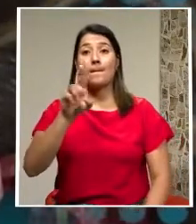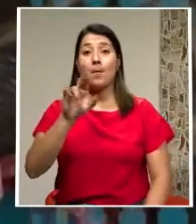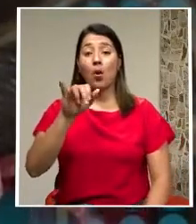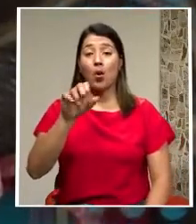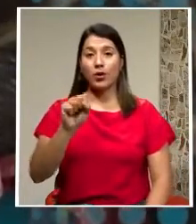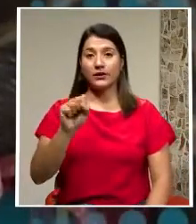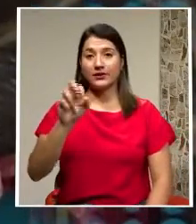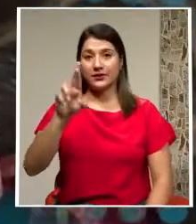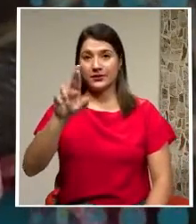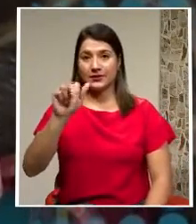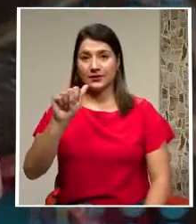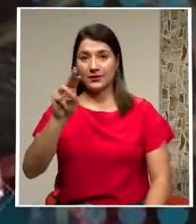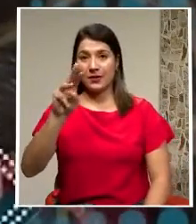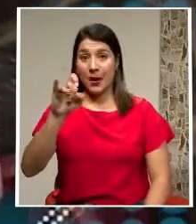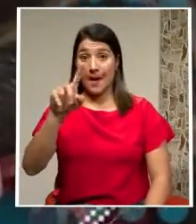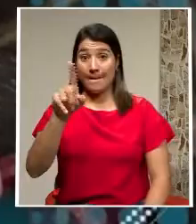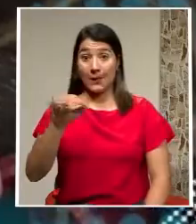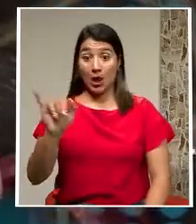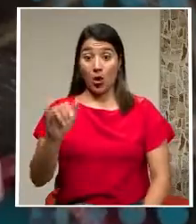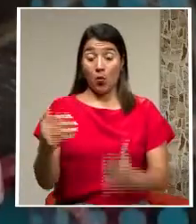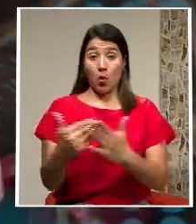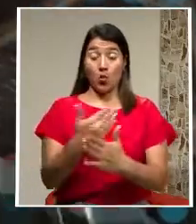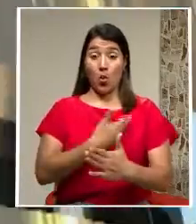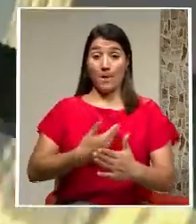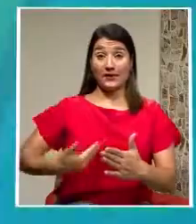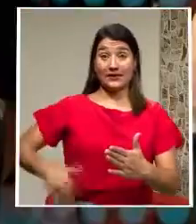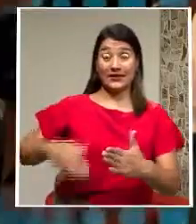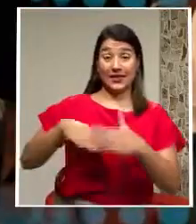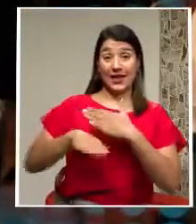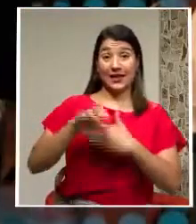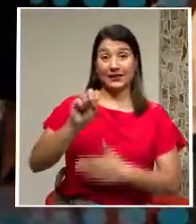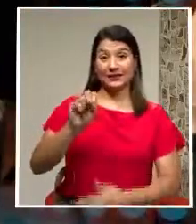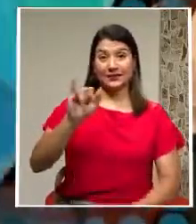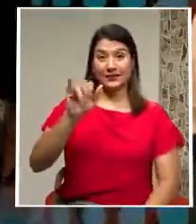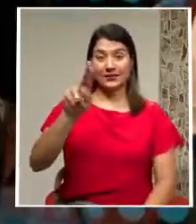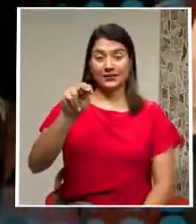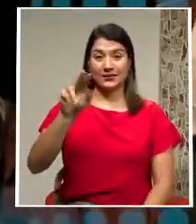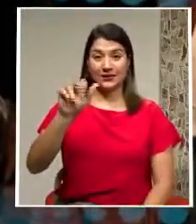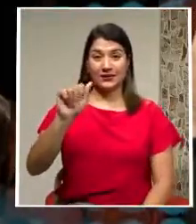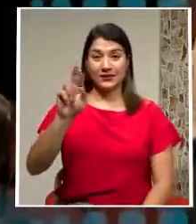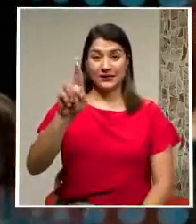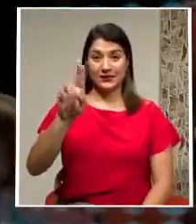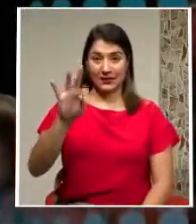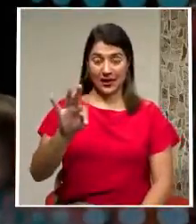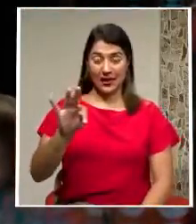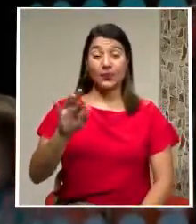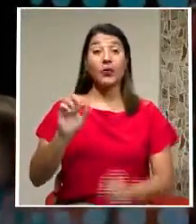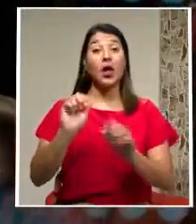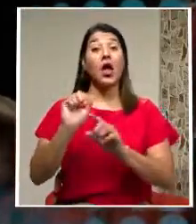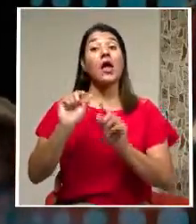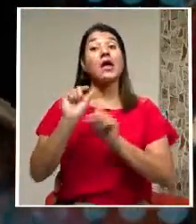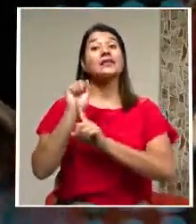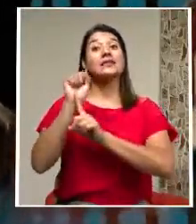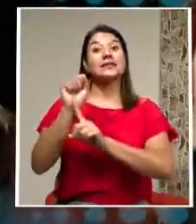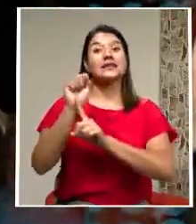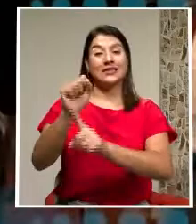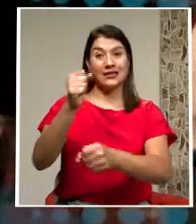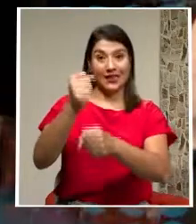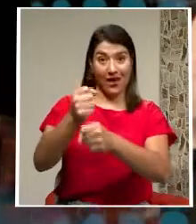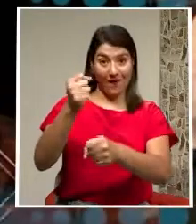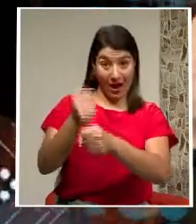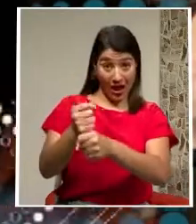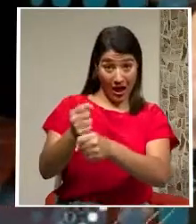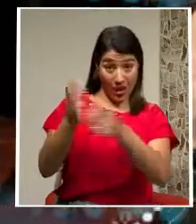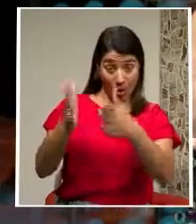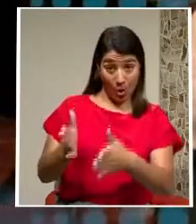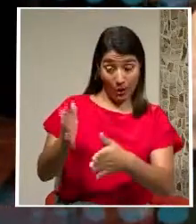presidente ejecutivo del Sistema Nacional de Radio y Televisión. El Sindicato de Trabajadores Judiciales denunció ante la